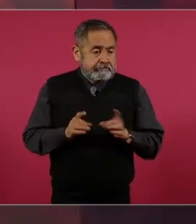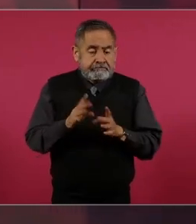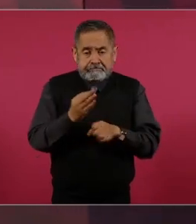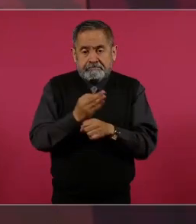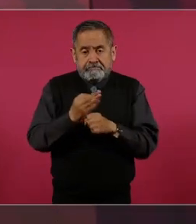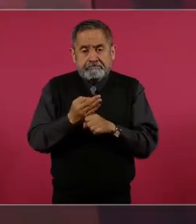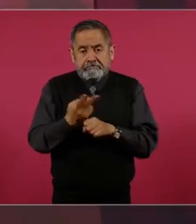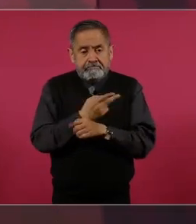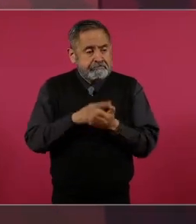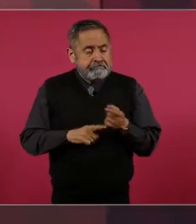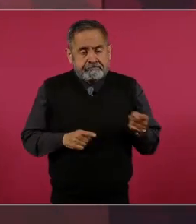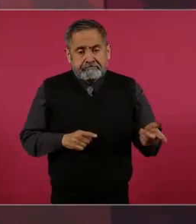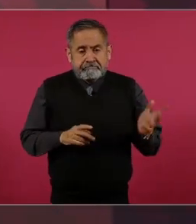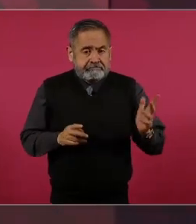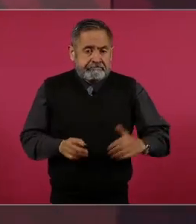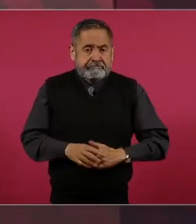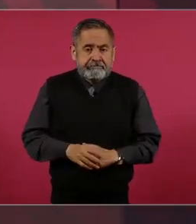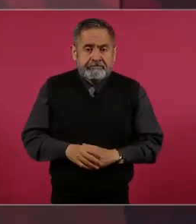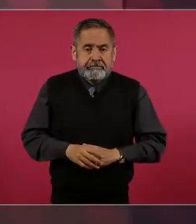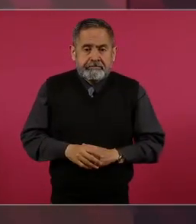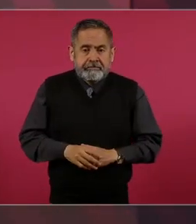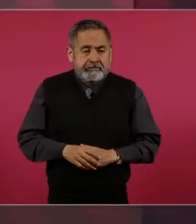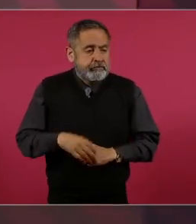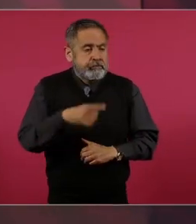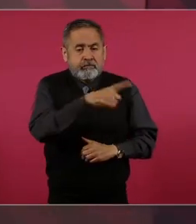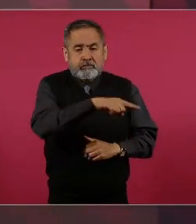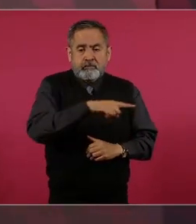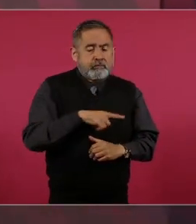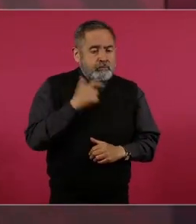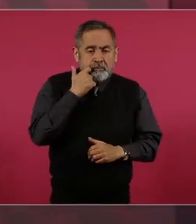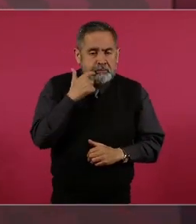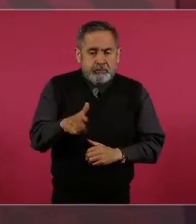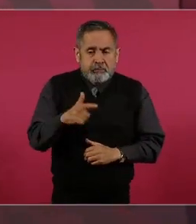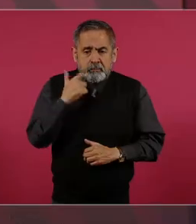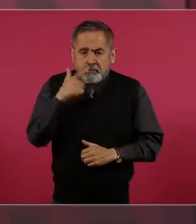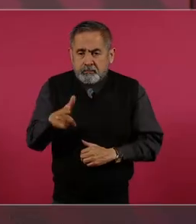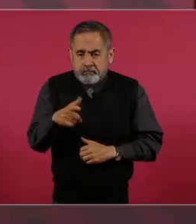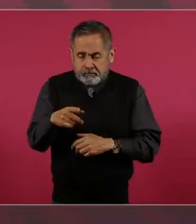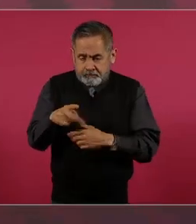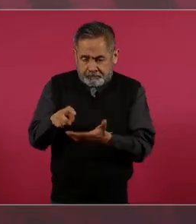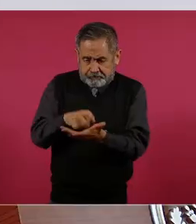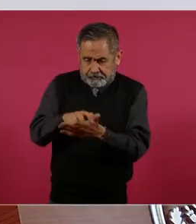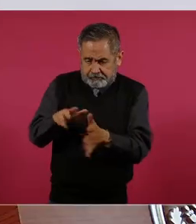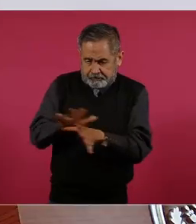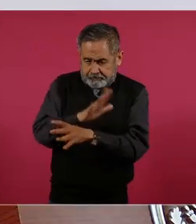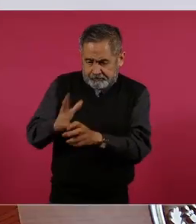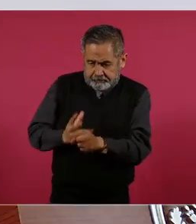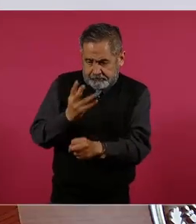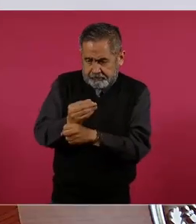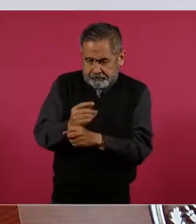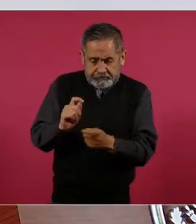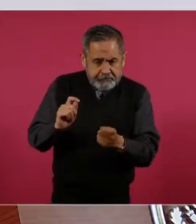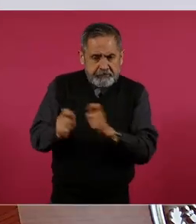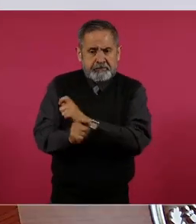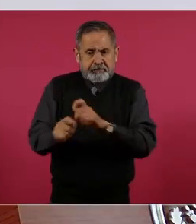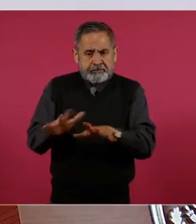No quieren que se lleve a cabo la